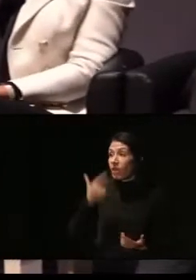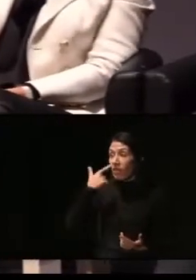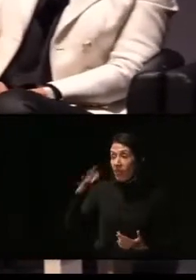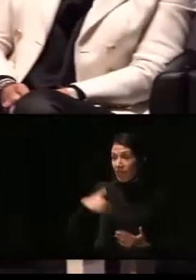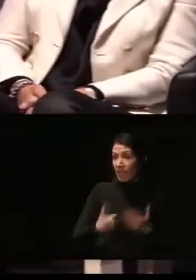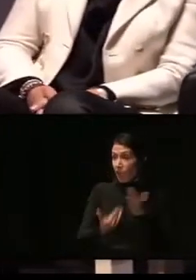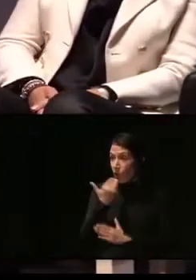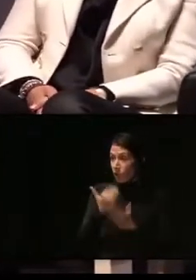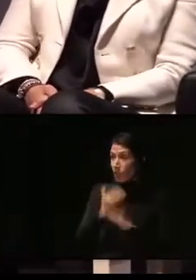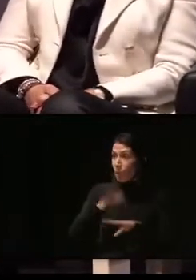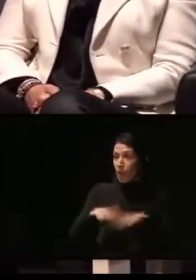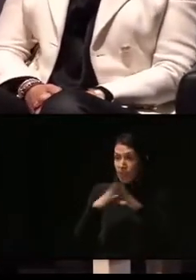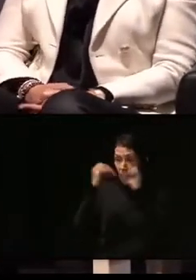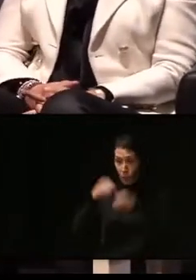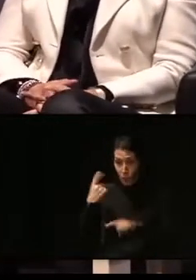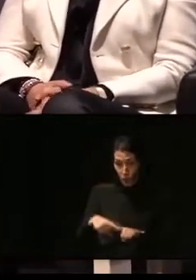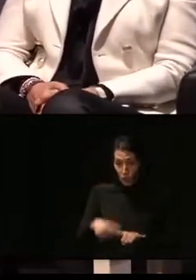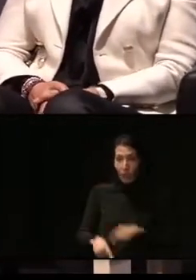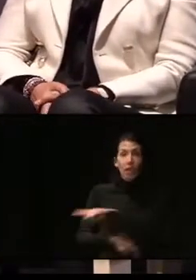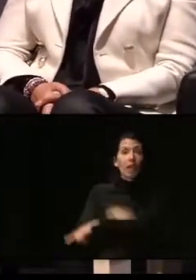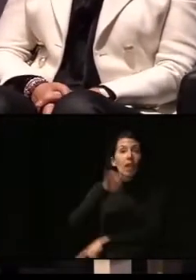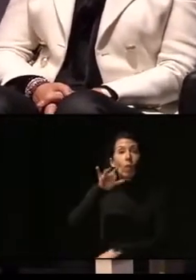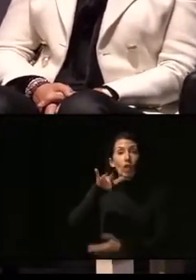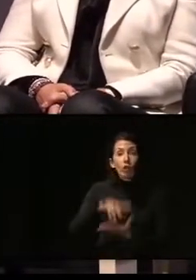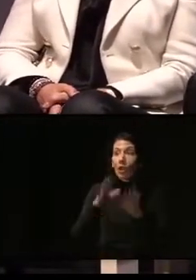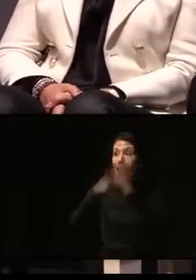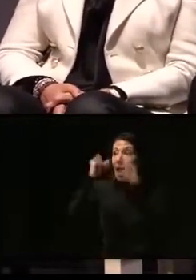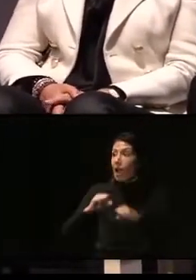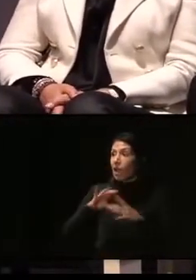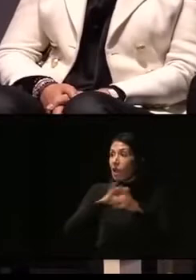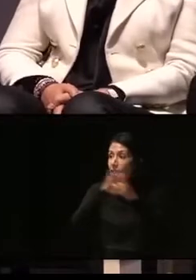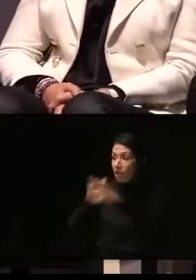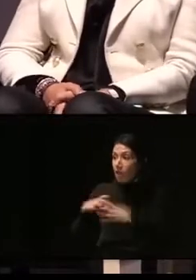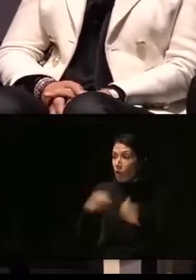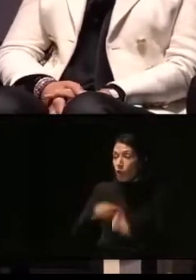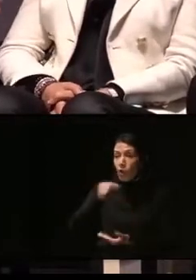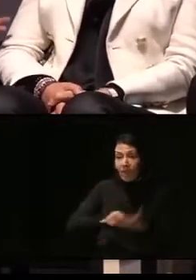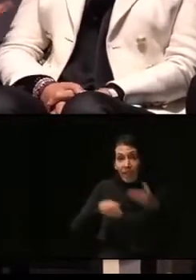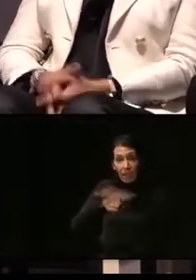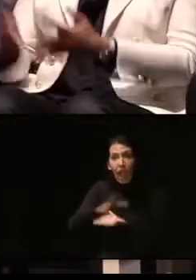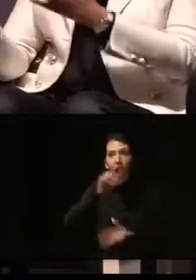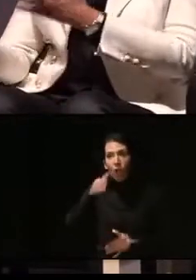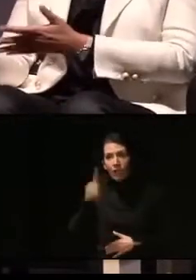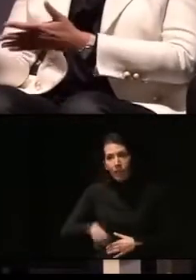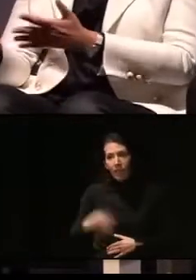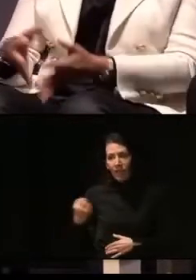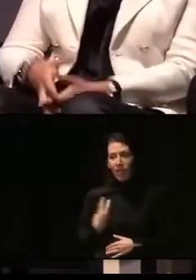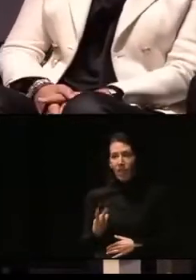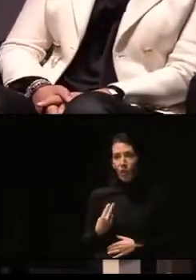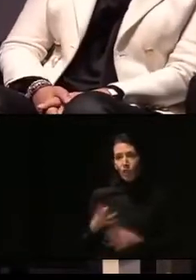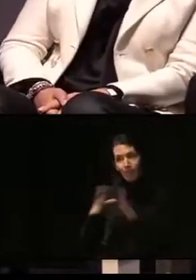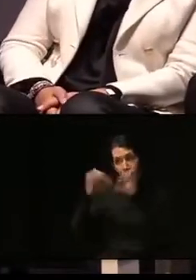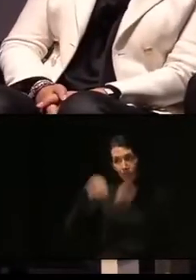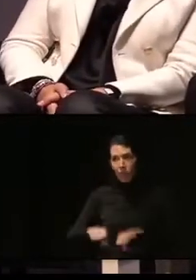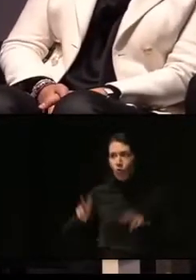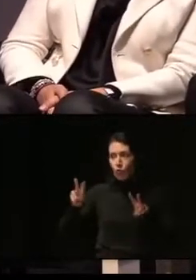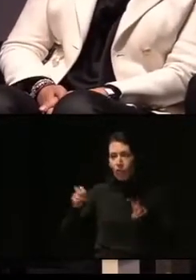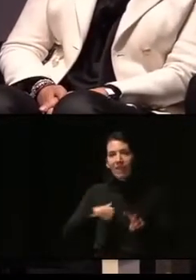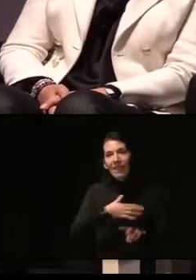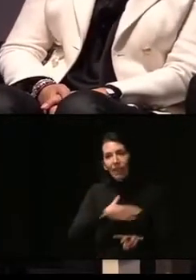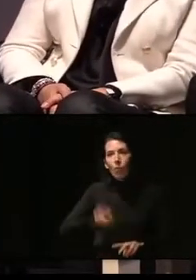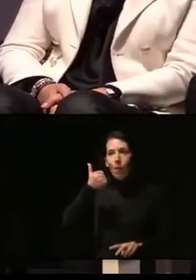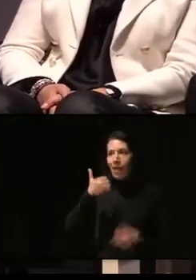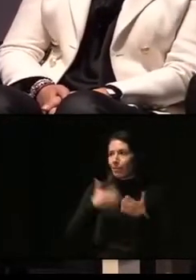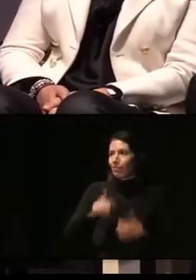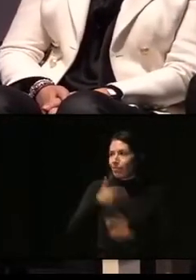políticas para ponerse de acuerdo. Igual que hemos hecho estas alianzas con la Oficina de Accesibilidad, pues ahora vamos a tener una alianza nueva y vamos a ser mucho